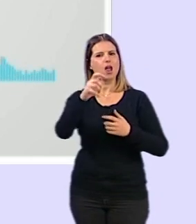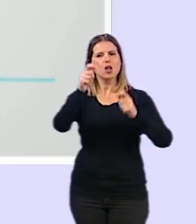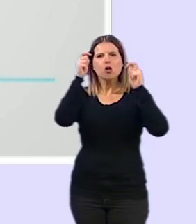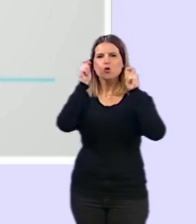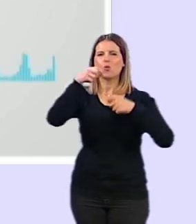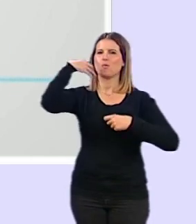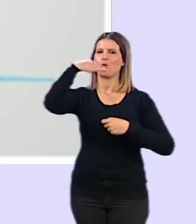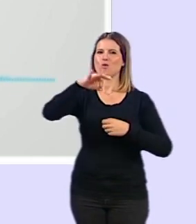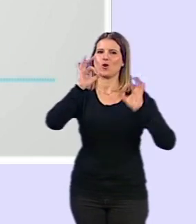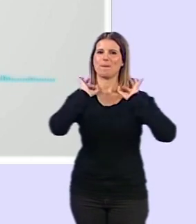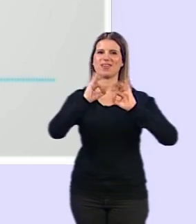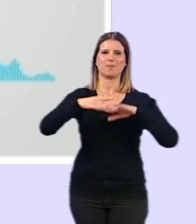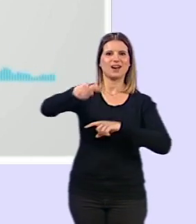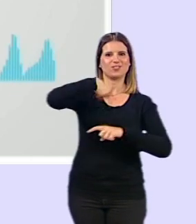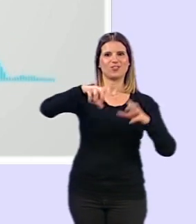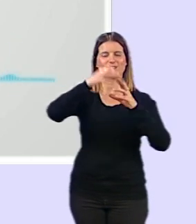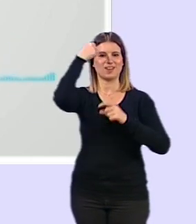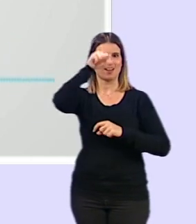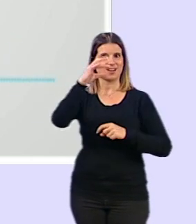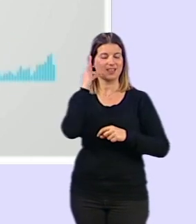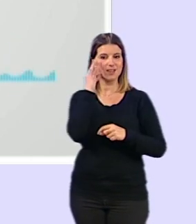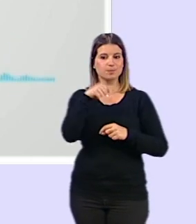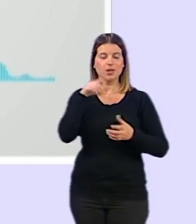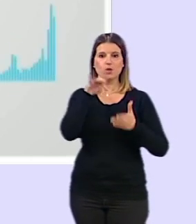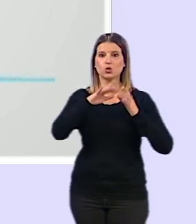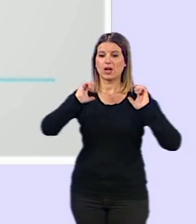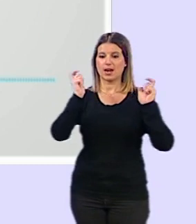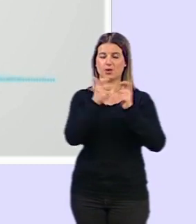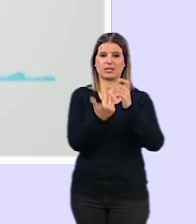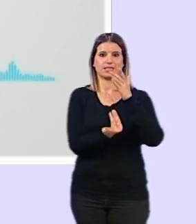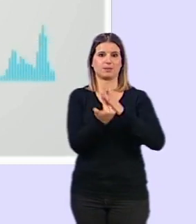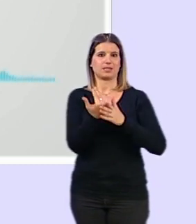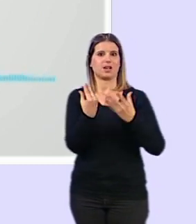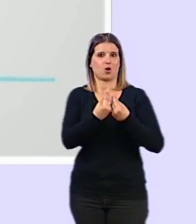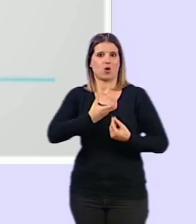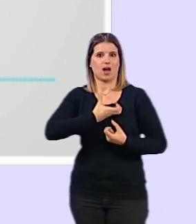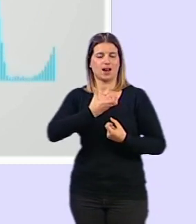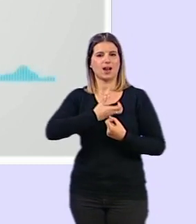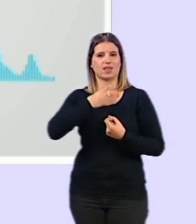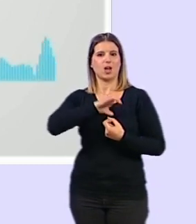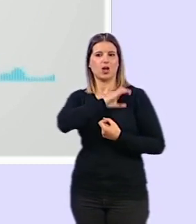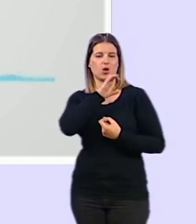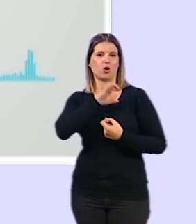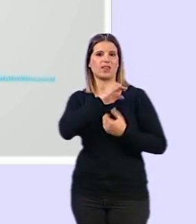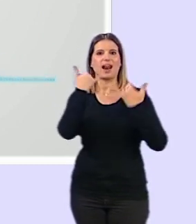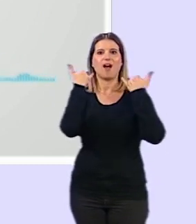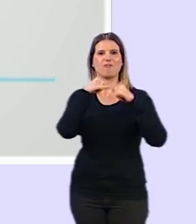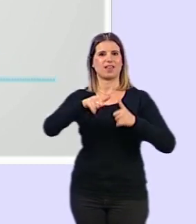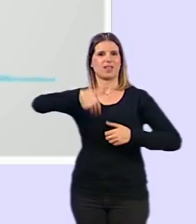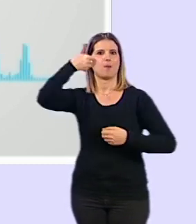para todos los granadinos. Comentar que en la reunión que esta mañana hemos tenido con el señor Alcárez y con la concejala de Fiestas Mayores, Eva Martín,